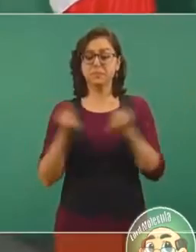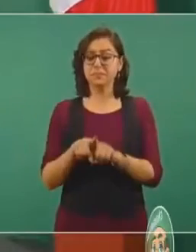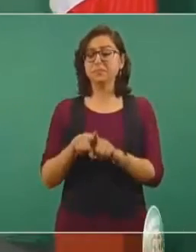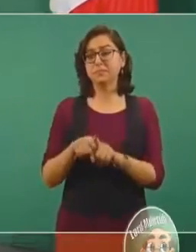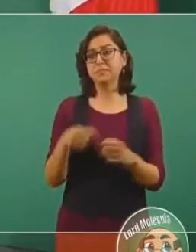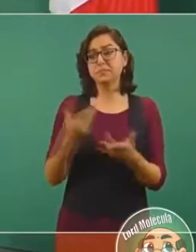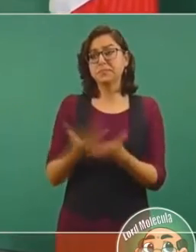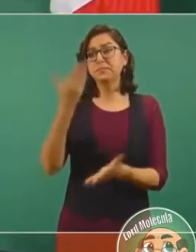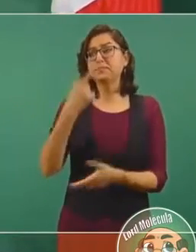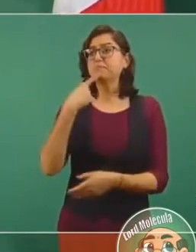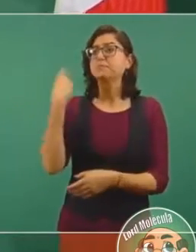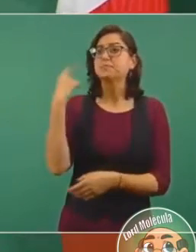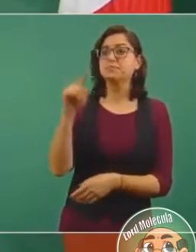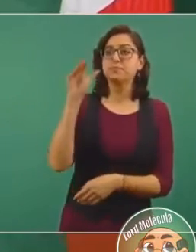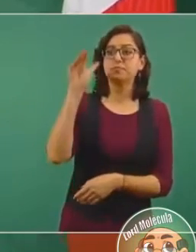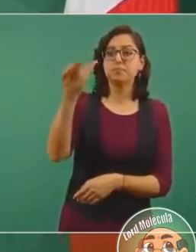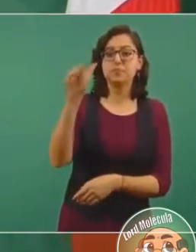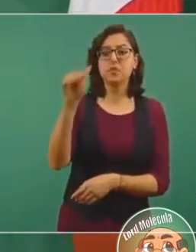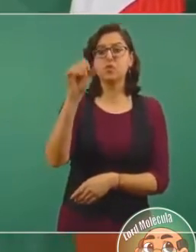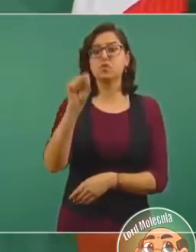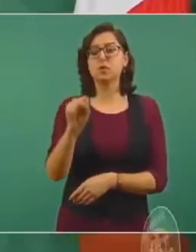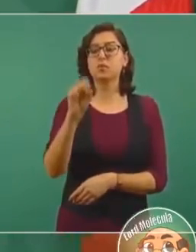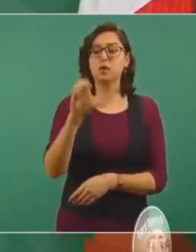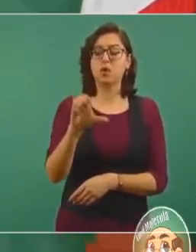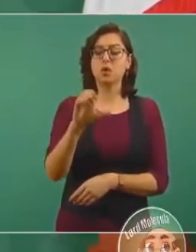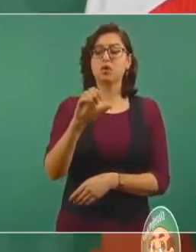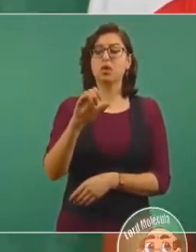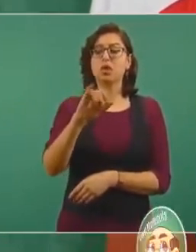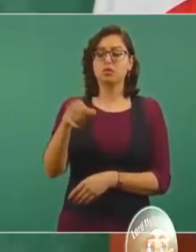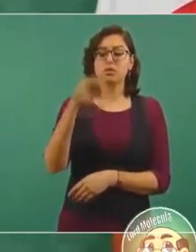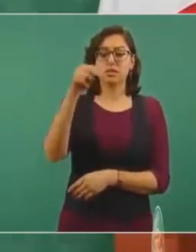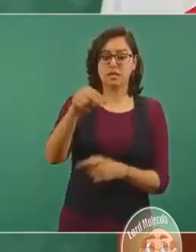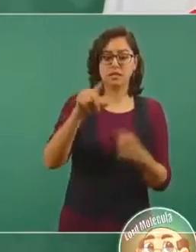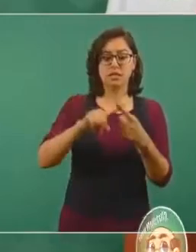que la Judicatura del Poder Judicial